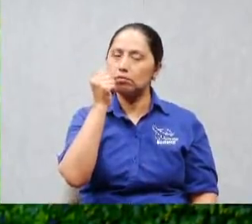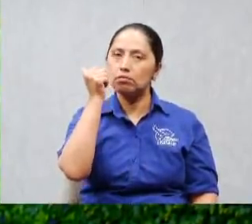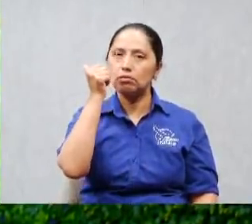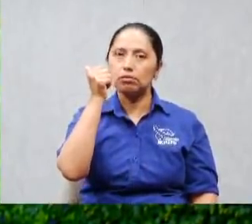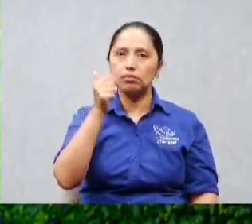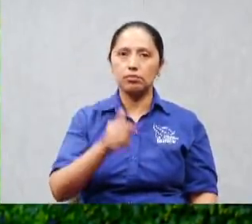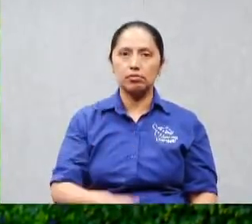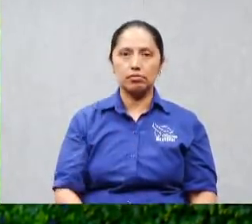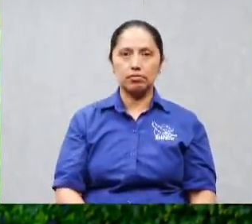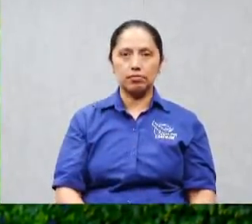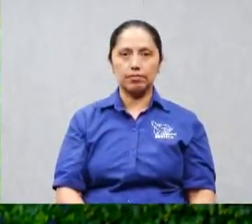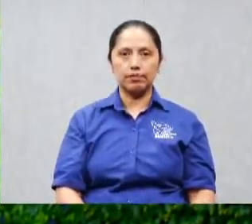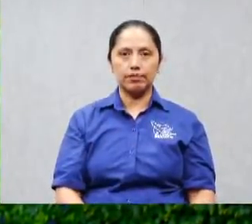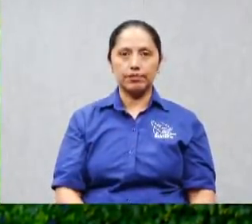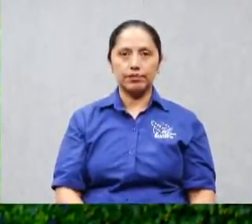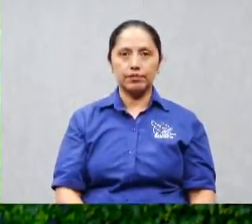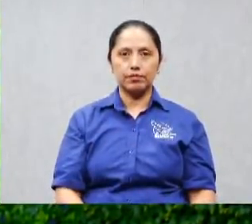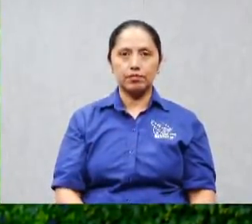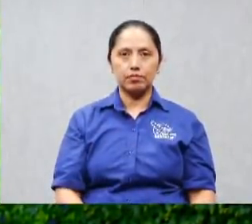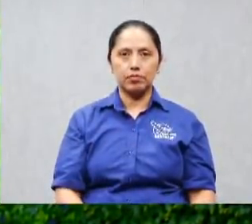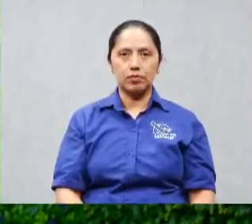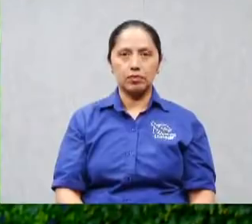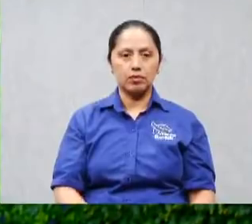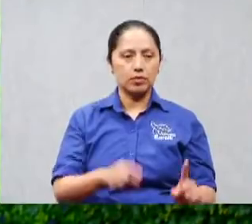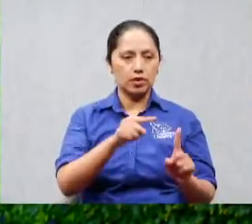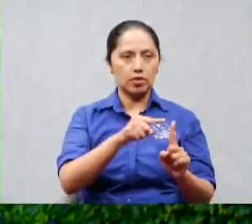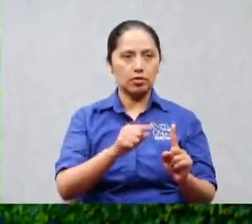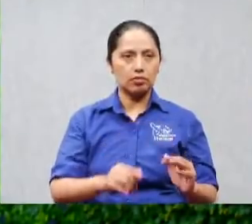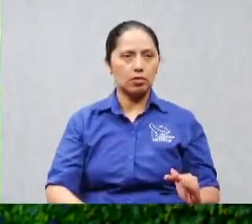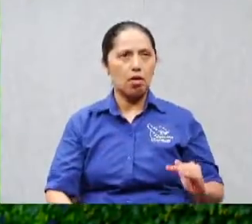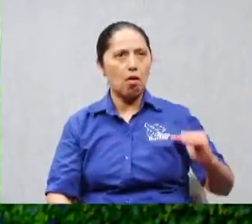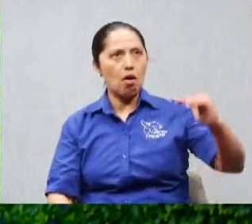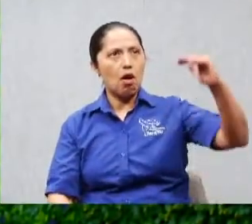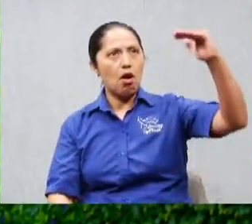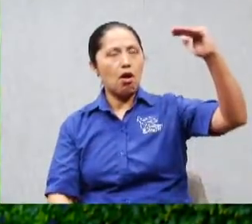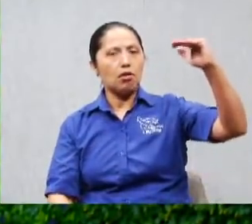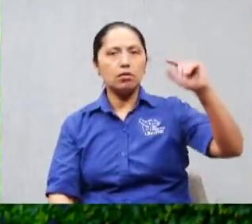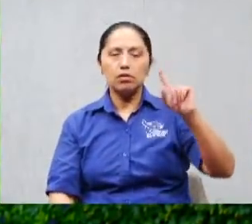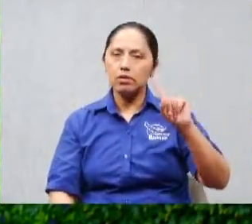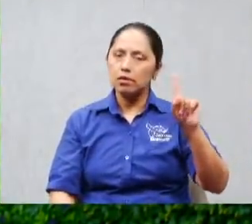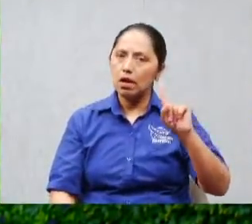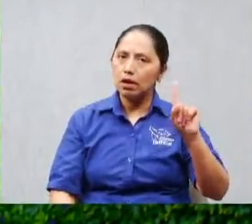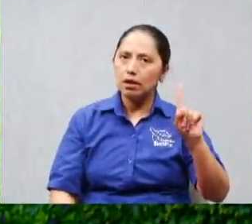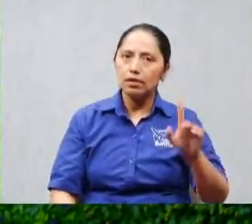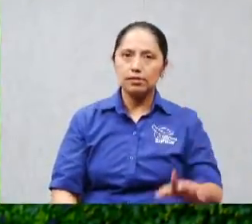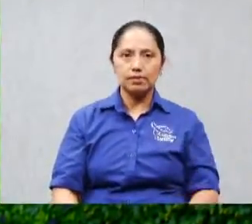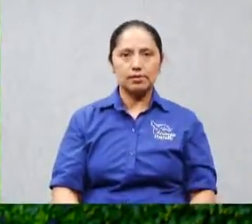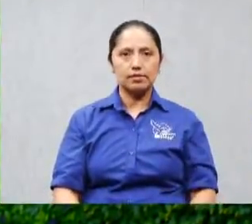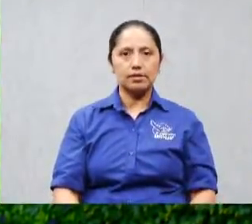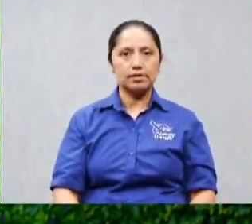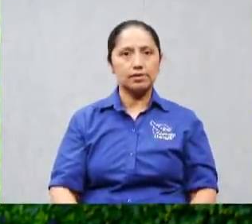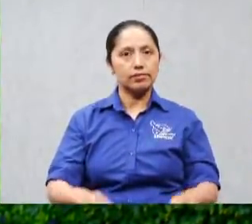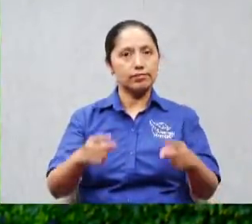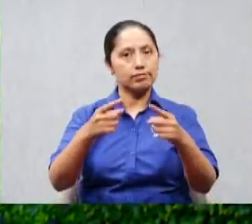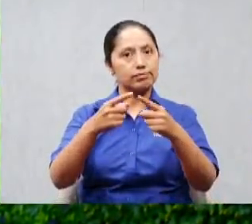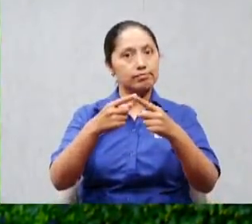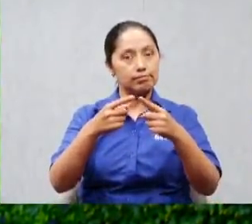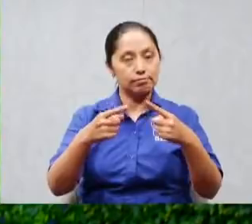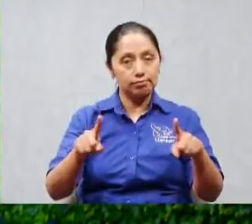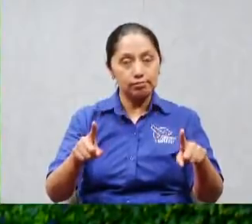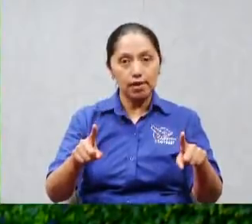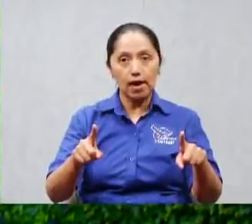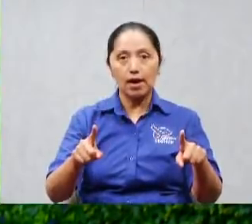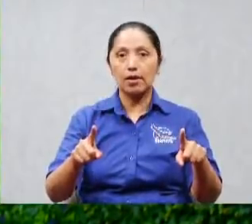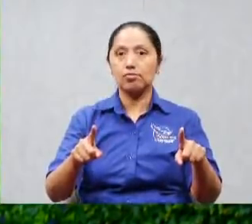mire no era tan alto pero era era